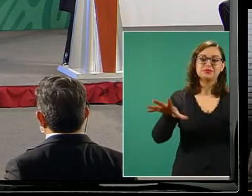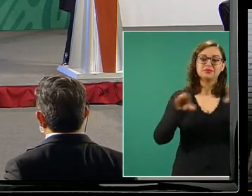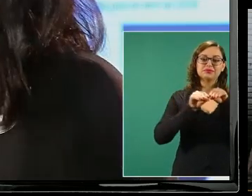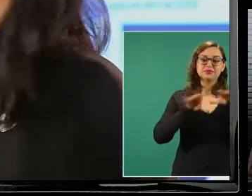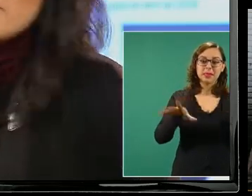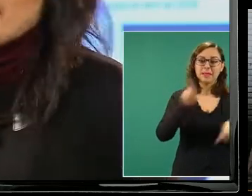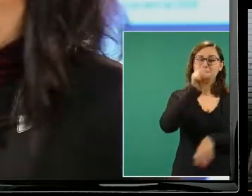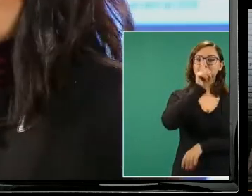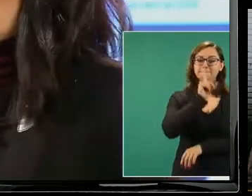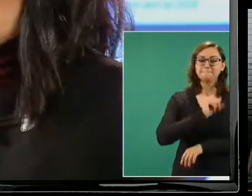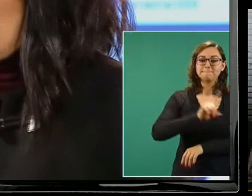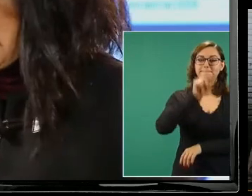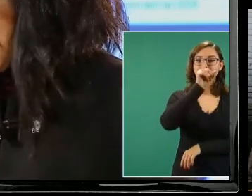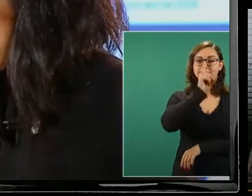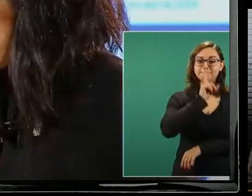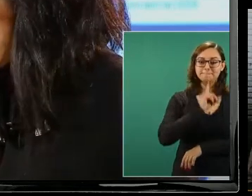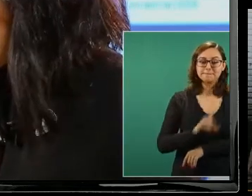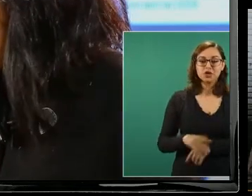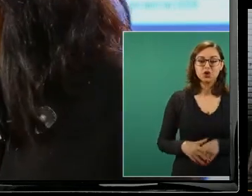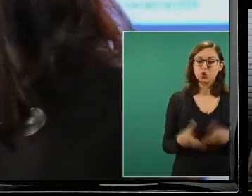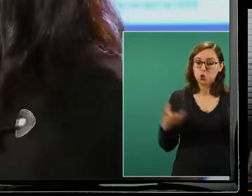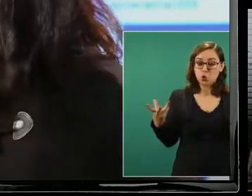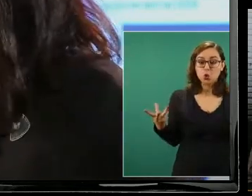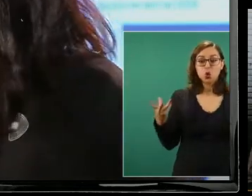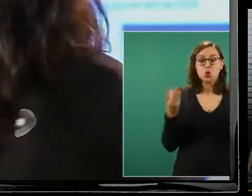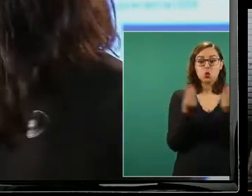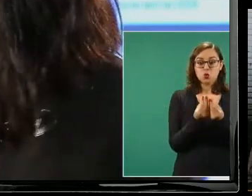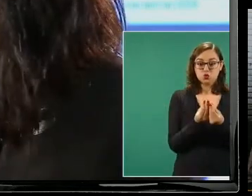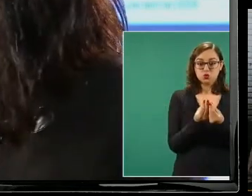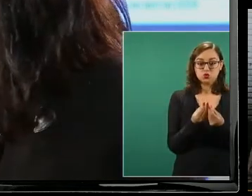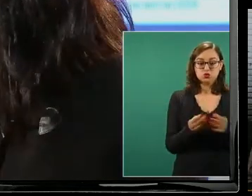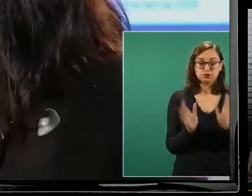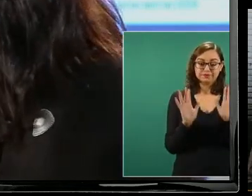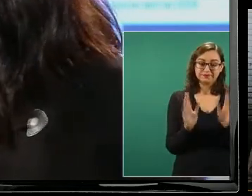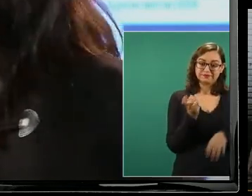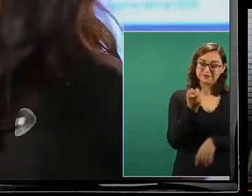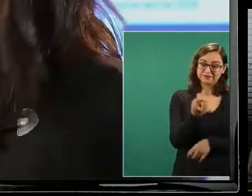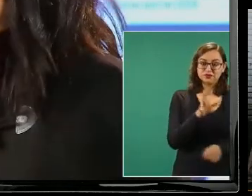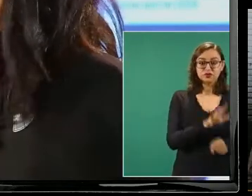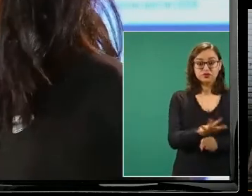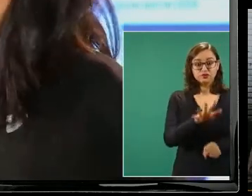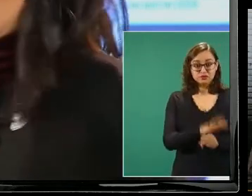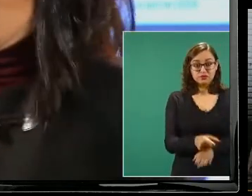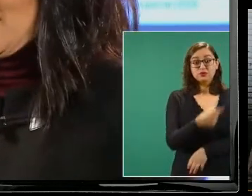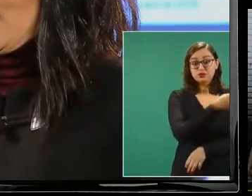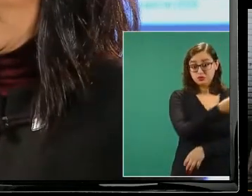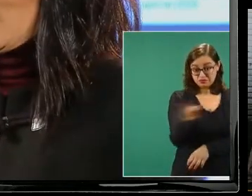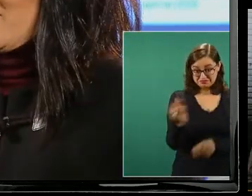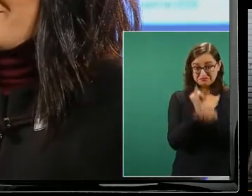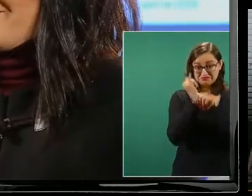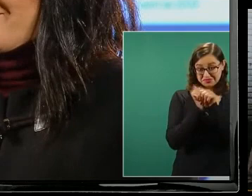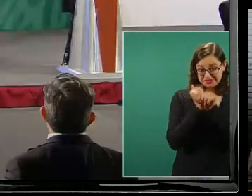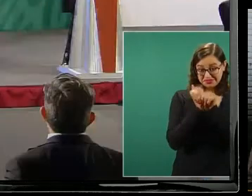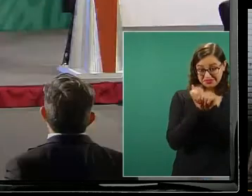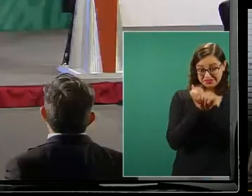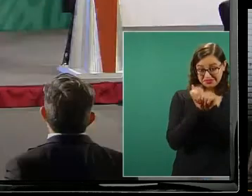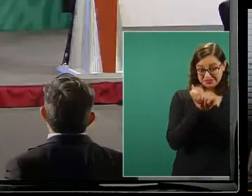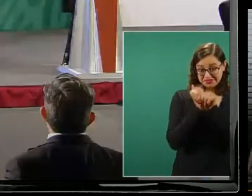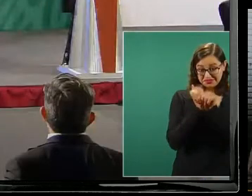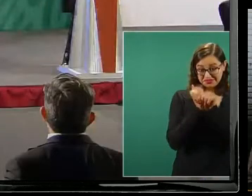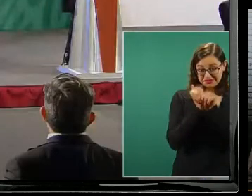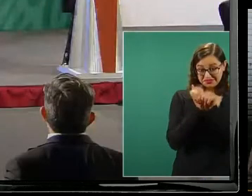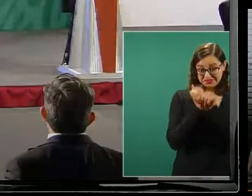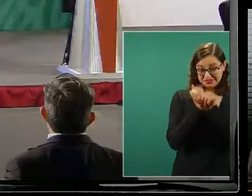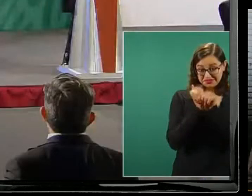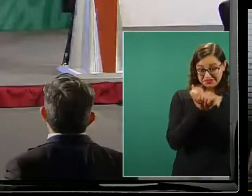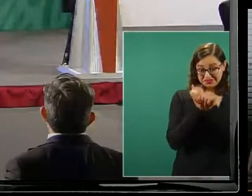hacen nada sincronizado aquí la dejamos para que investiguen ustedes mismos mira amigo de